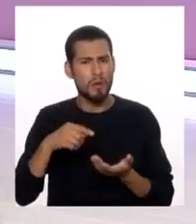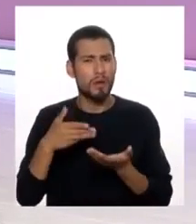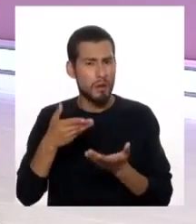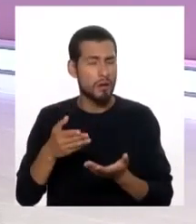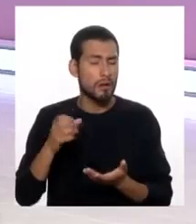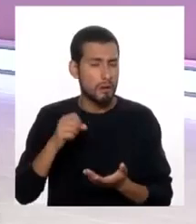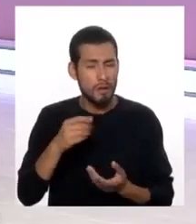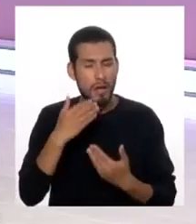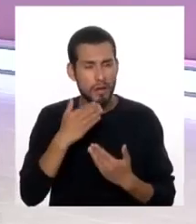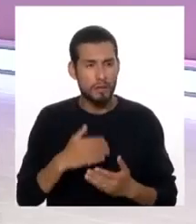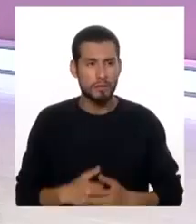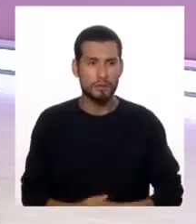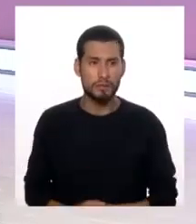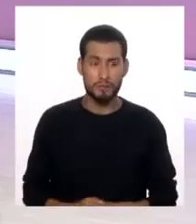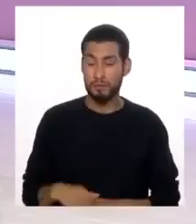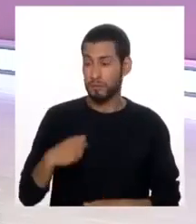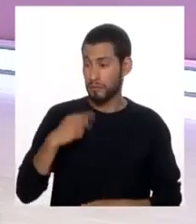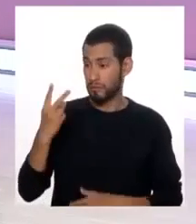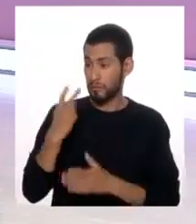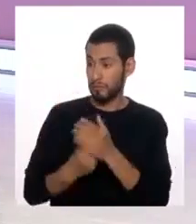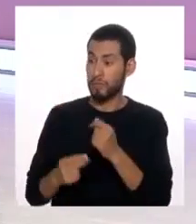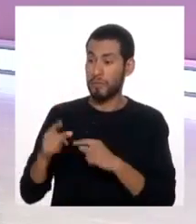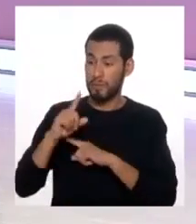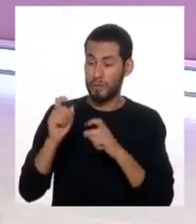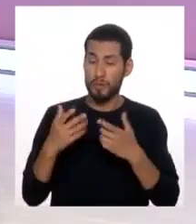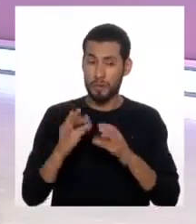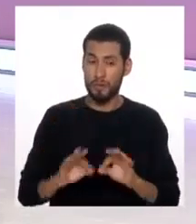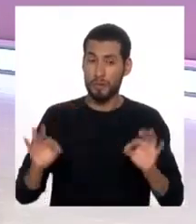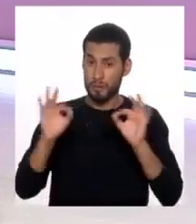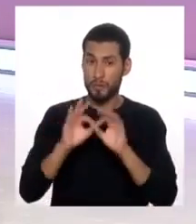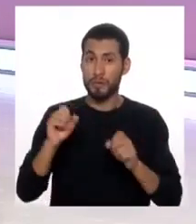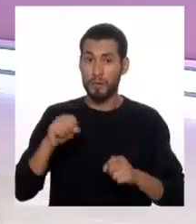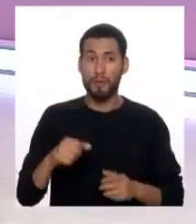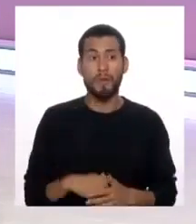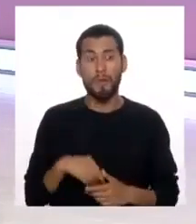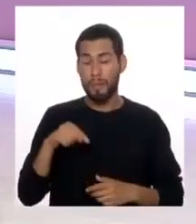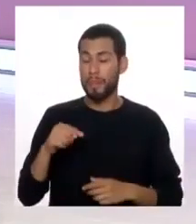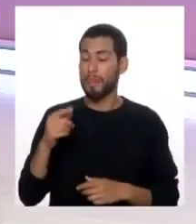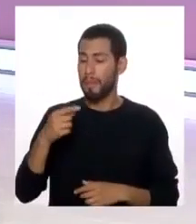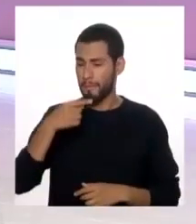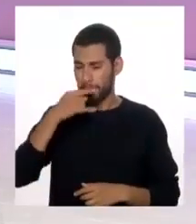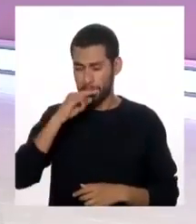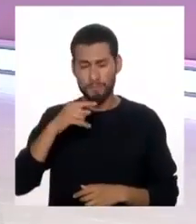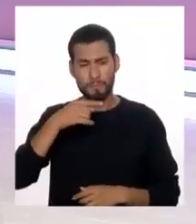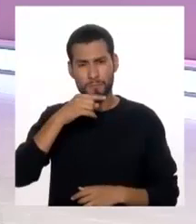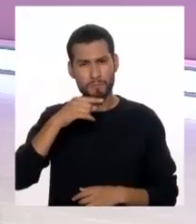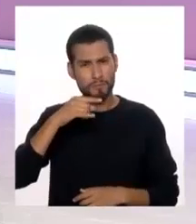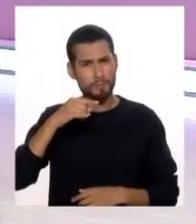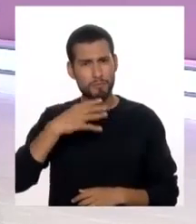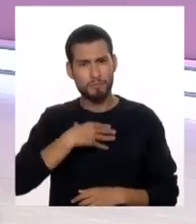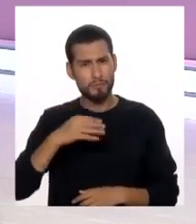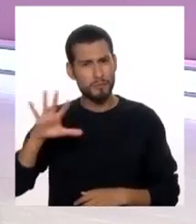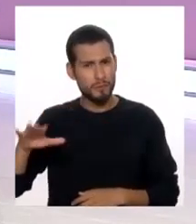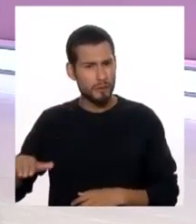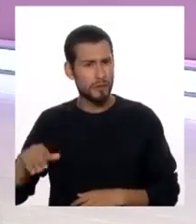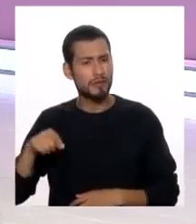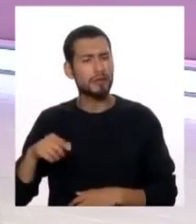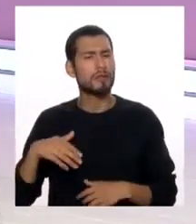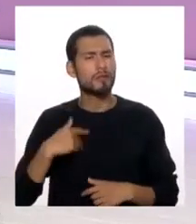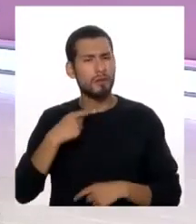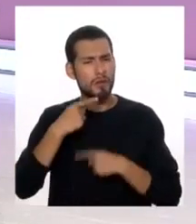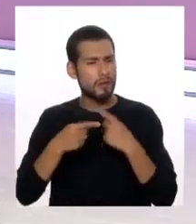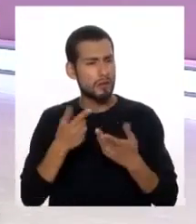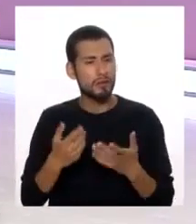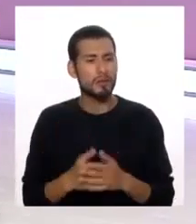Muchísimas gracias. Muchas gracias, Jaime. Yo creo que las dos preguntas son muy, pero muy importantes. Niña de 5 años, ¿qué le podemos decir, doctor Vargas?